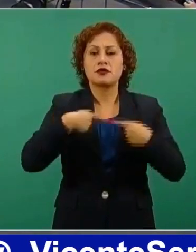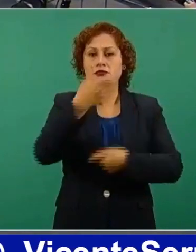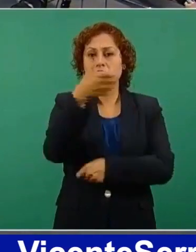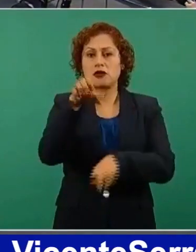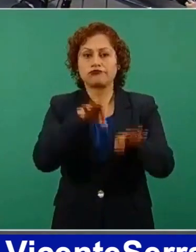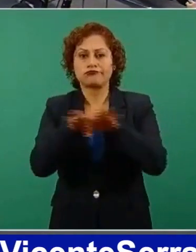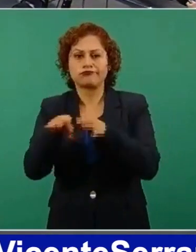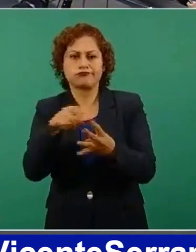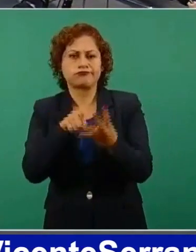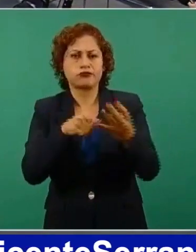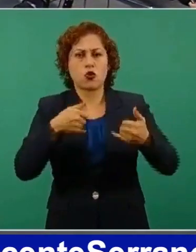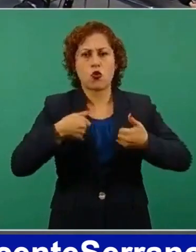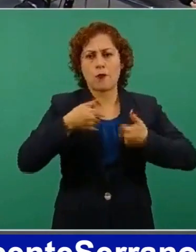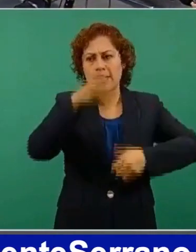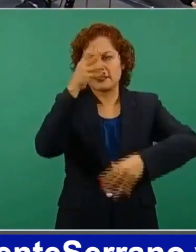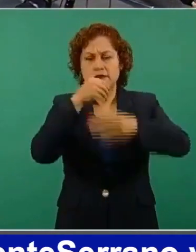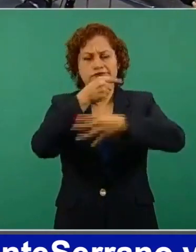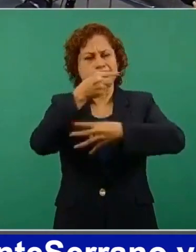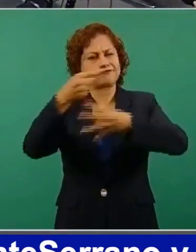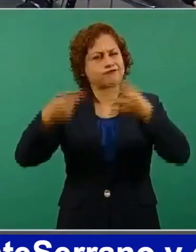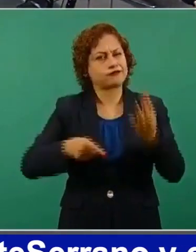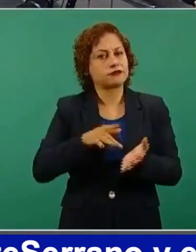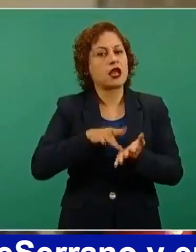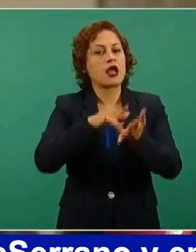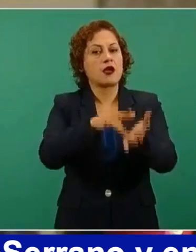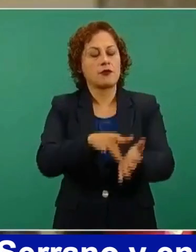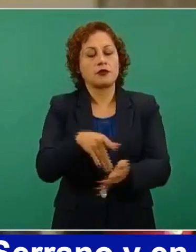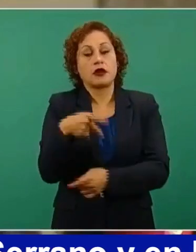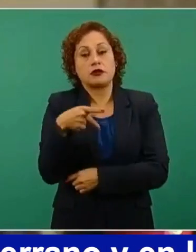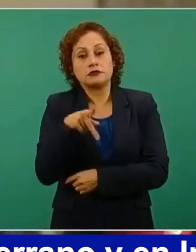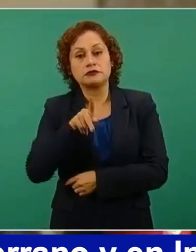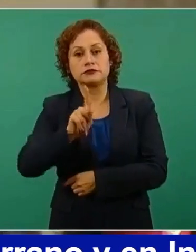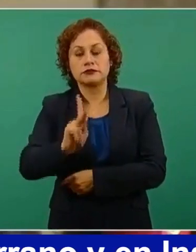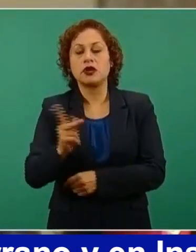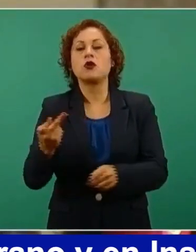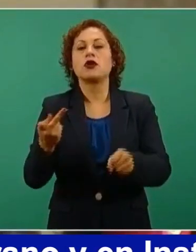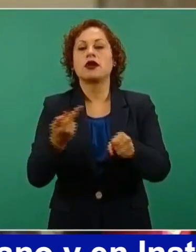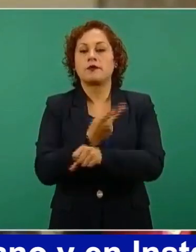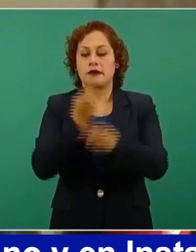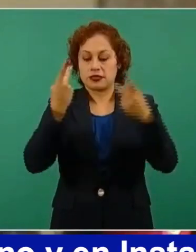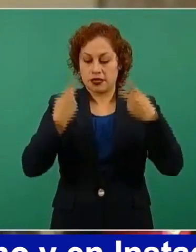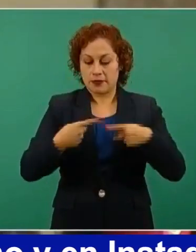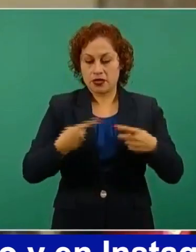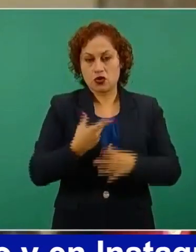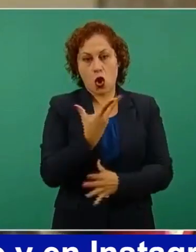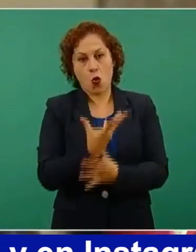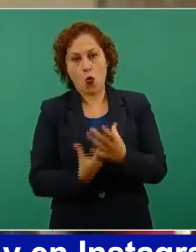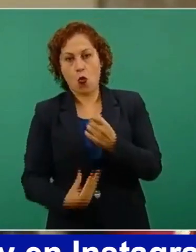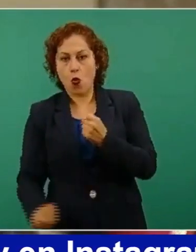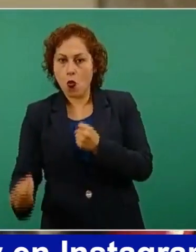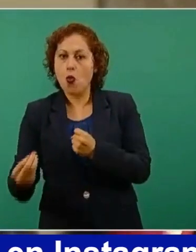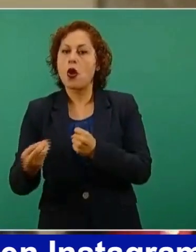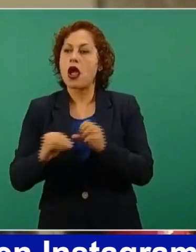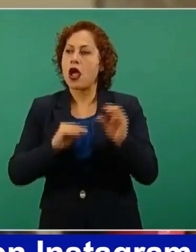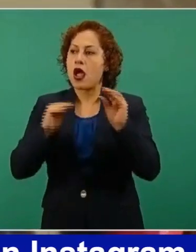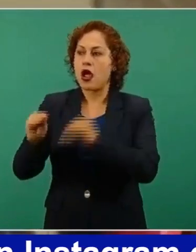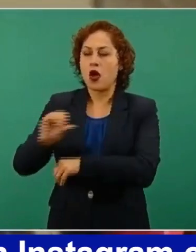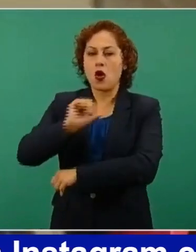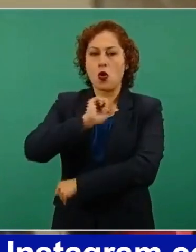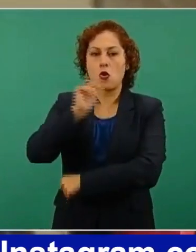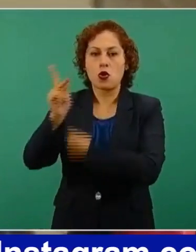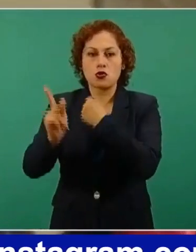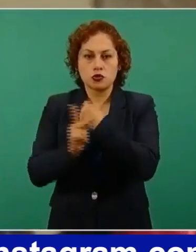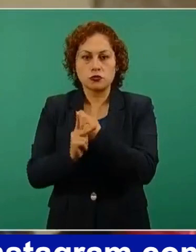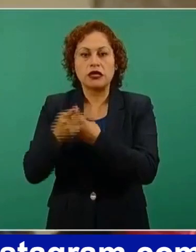aprendices, etcétera. Sin embargo, en el caso específico de perseguidos políticos refugiados fuera del país y que